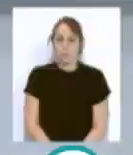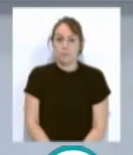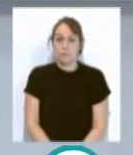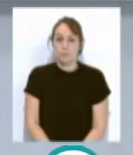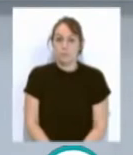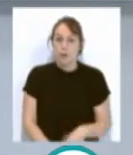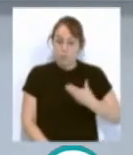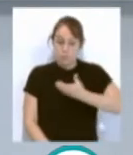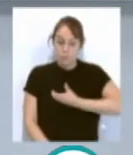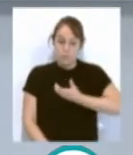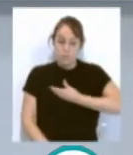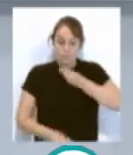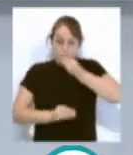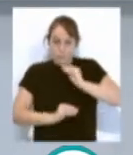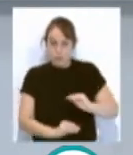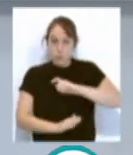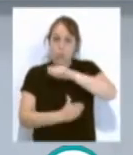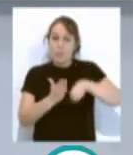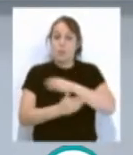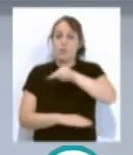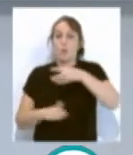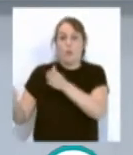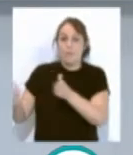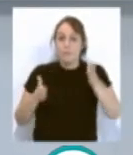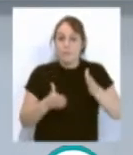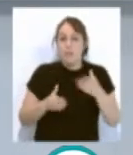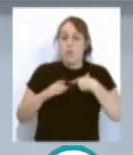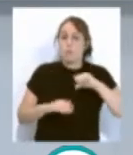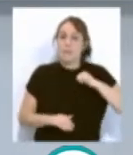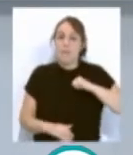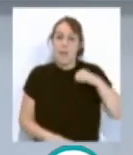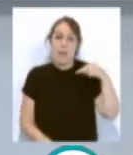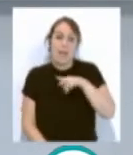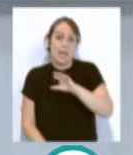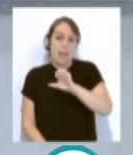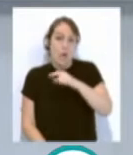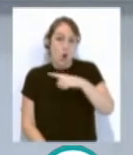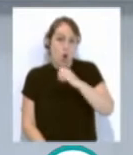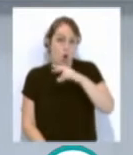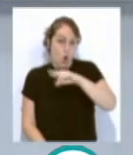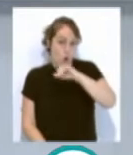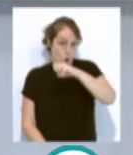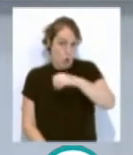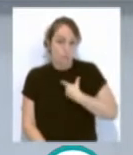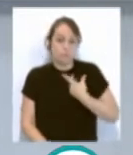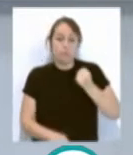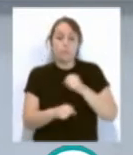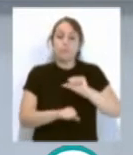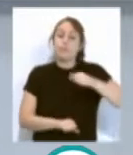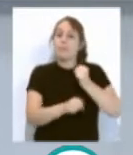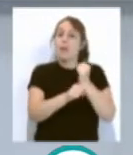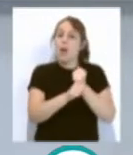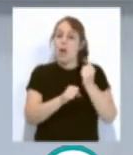El Ayuntamiento adjudica el contrato de la segunda fase de Gregorio Marañón. La Junta de Gobierno Local aprueba además trabajos en la calle